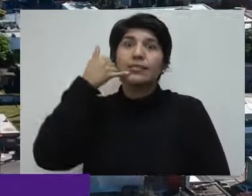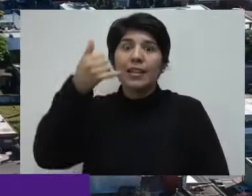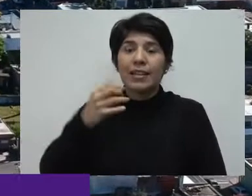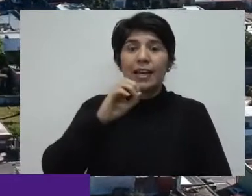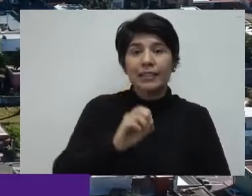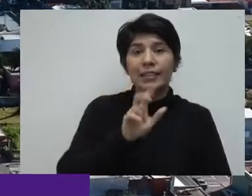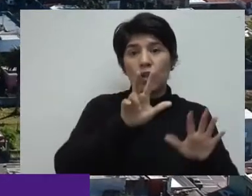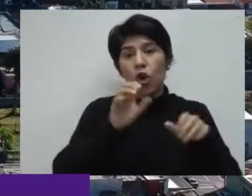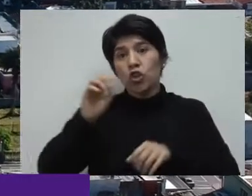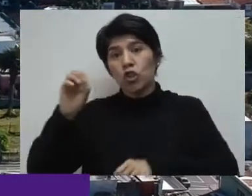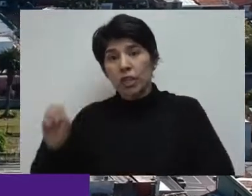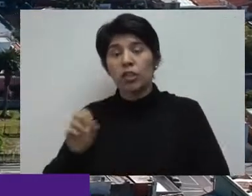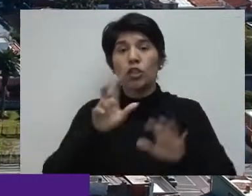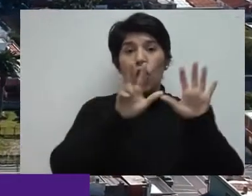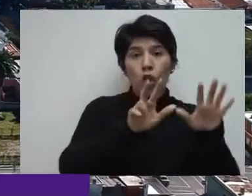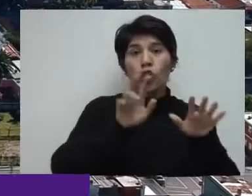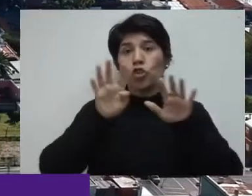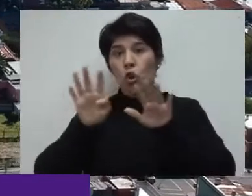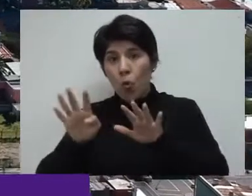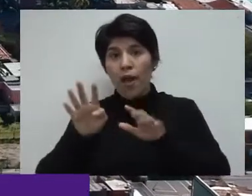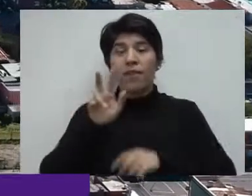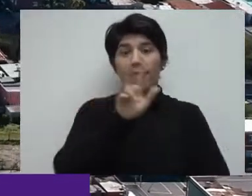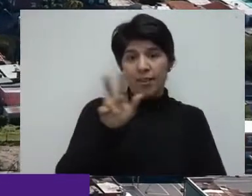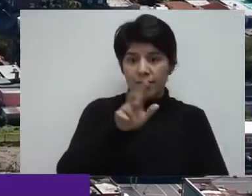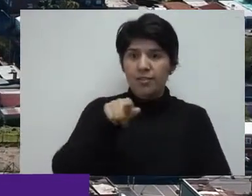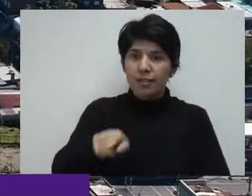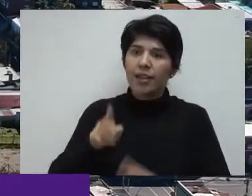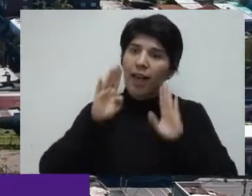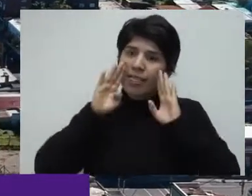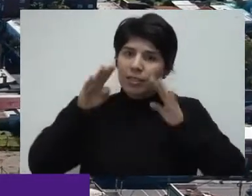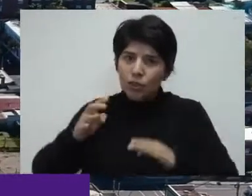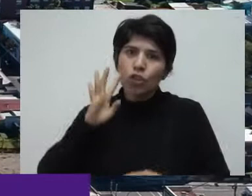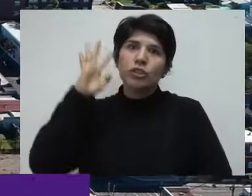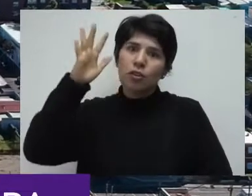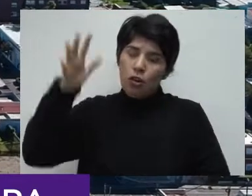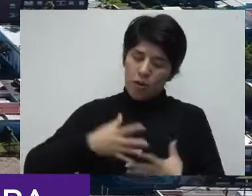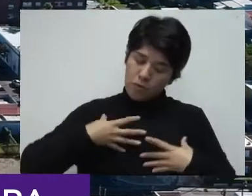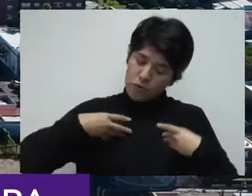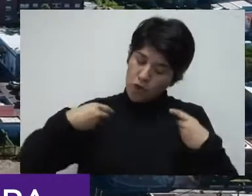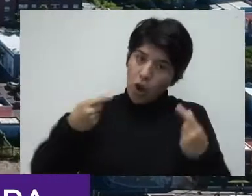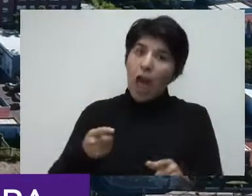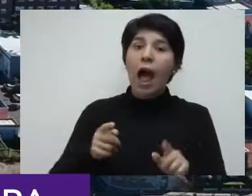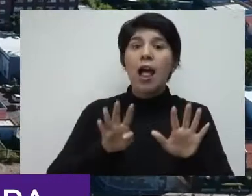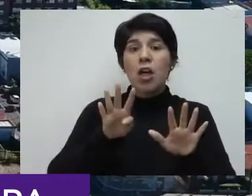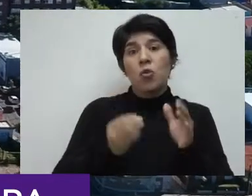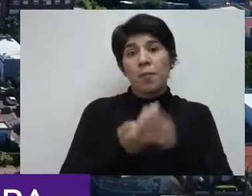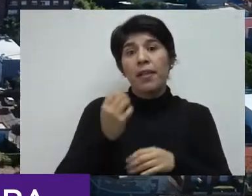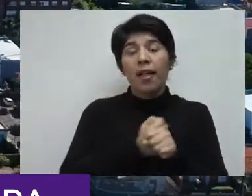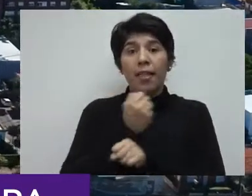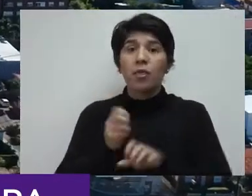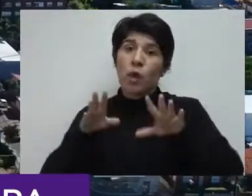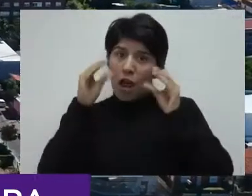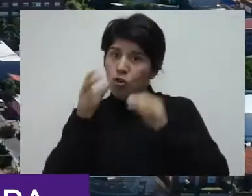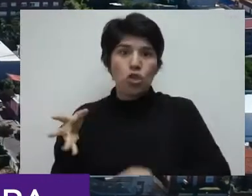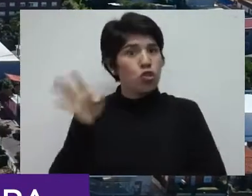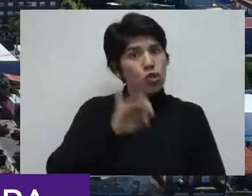una línea que es el 0800-8933, que es una atención de contención psicológica y emocional, que funciona de 9 a